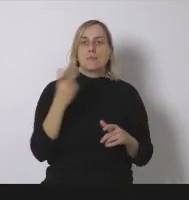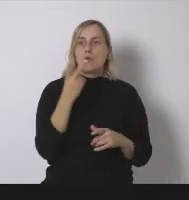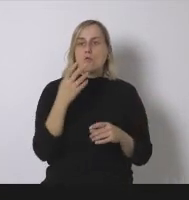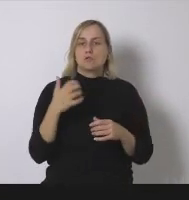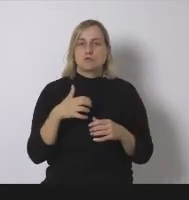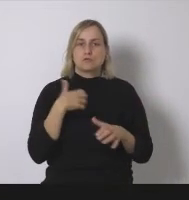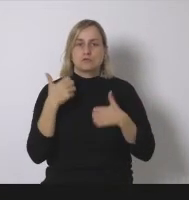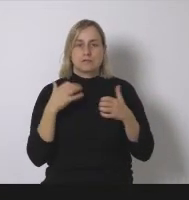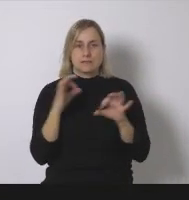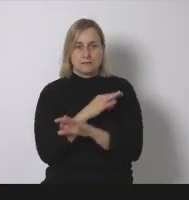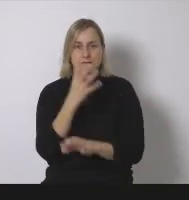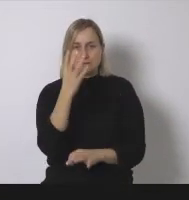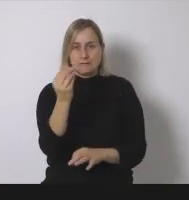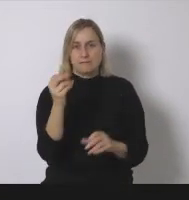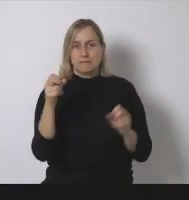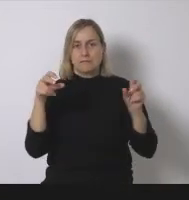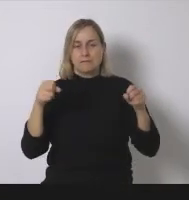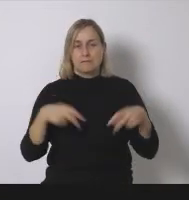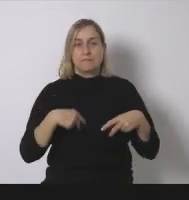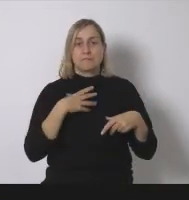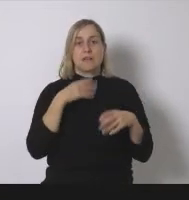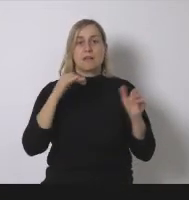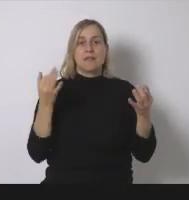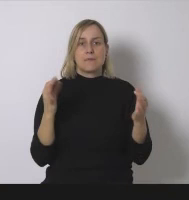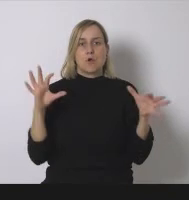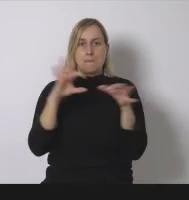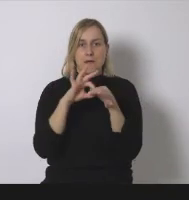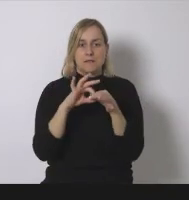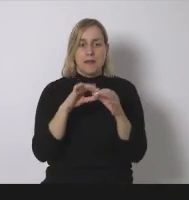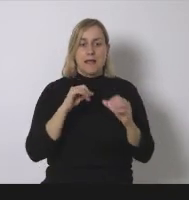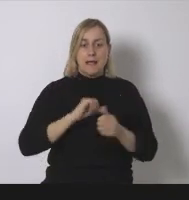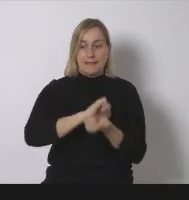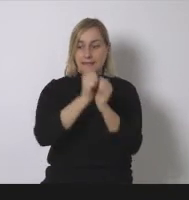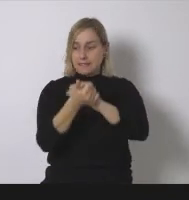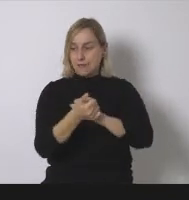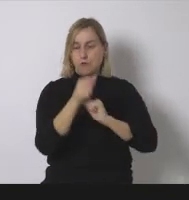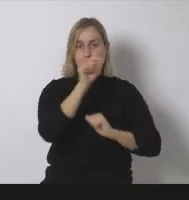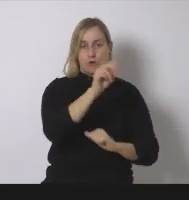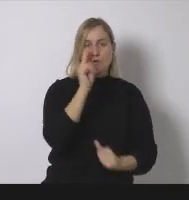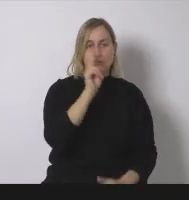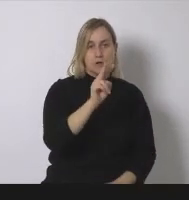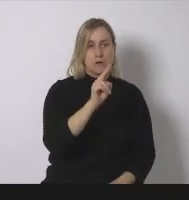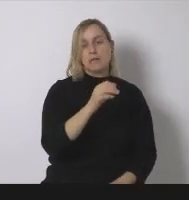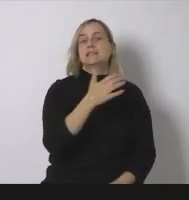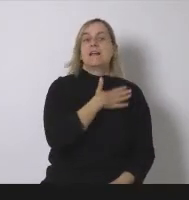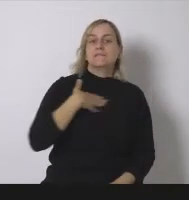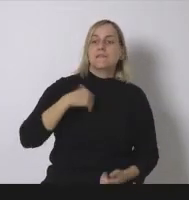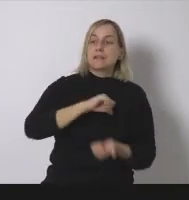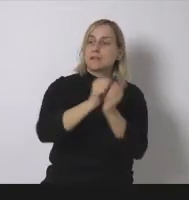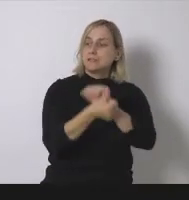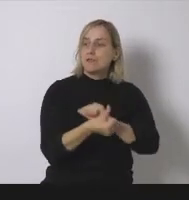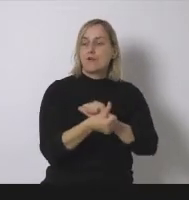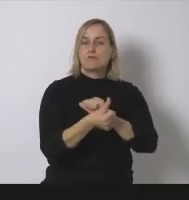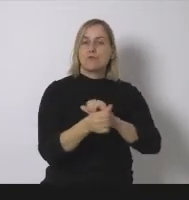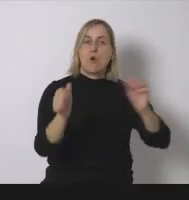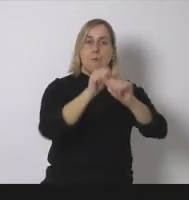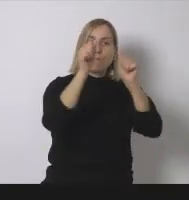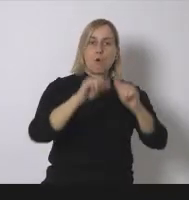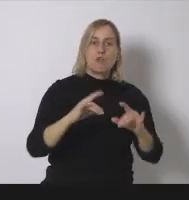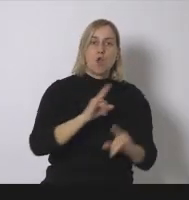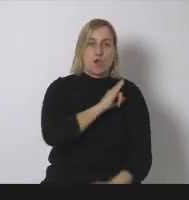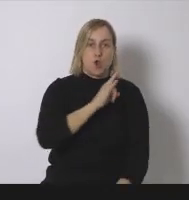una transición si se desea una transición a un modelo agroecológico que debe ser compatible con